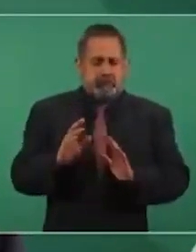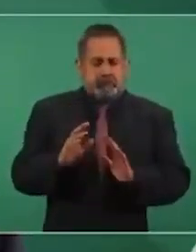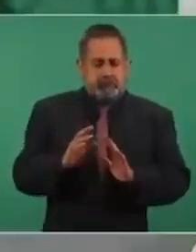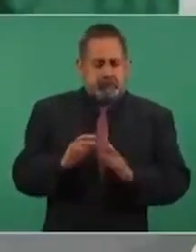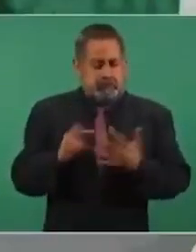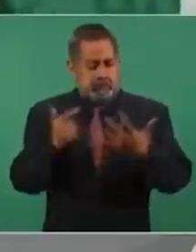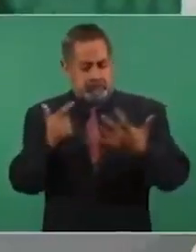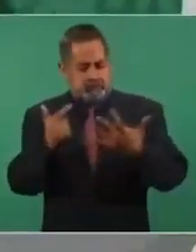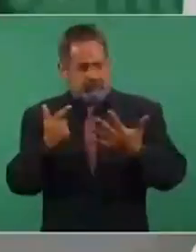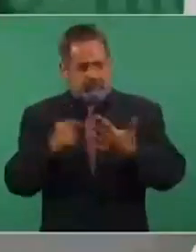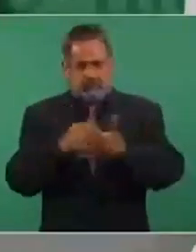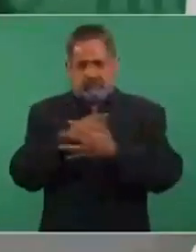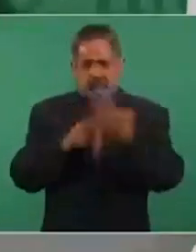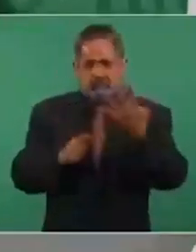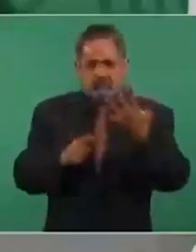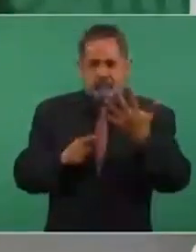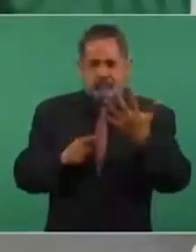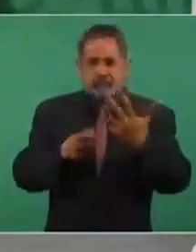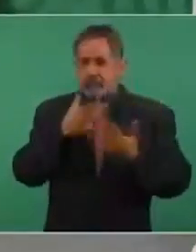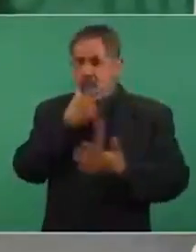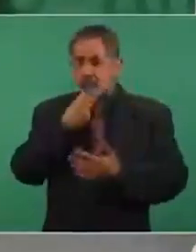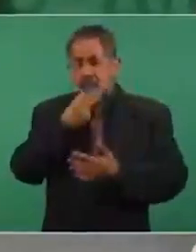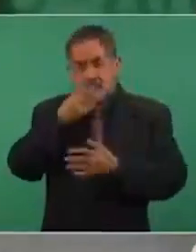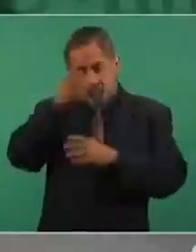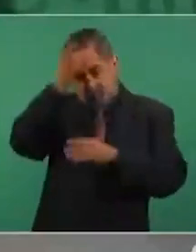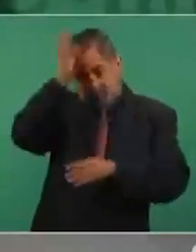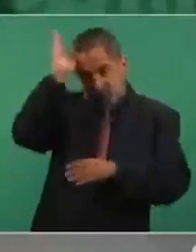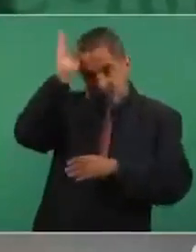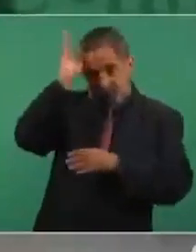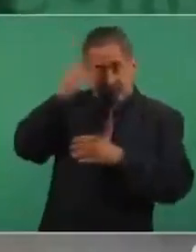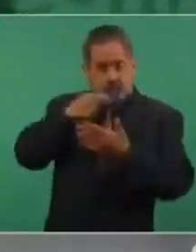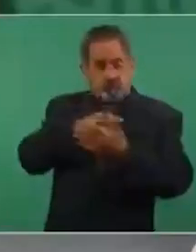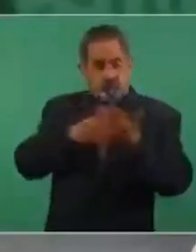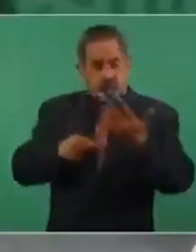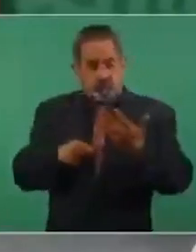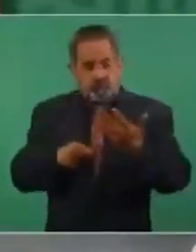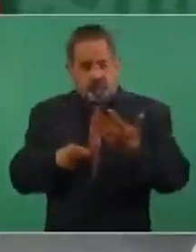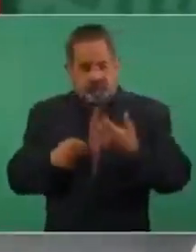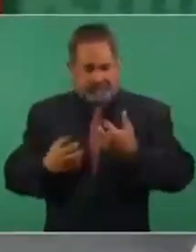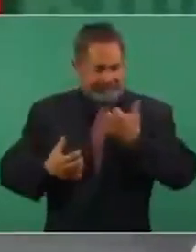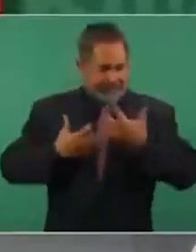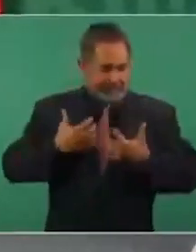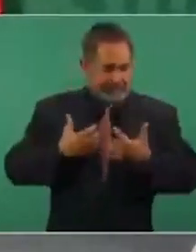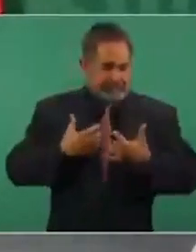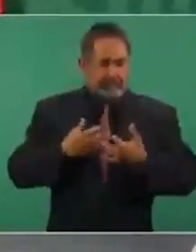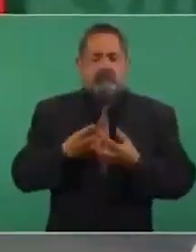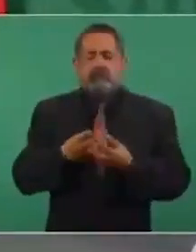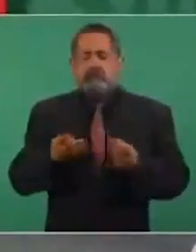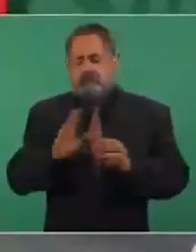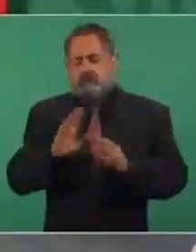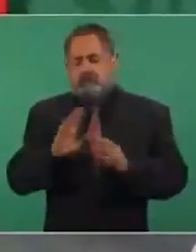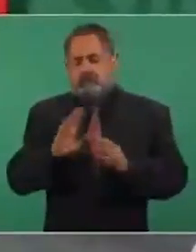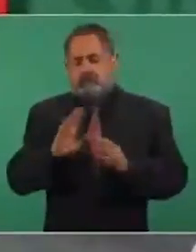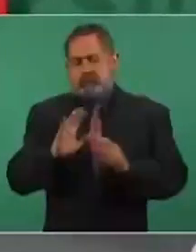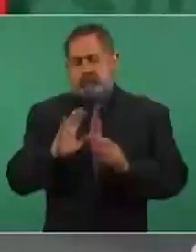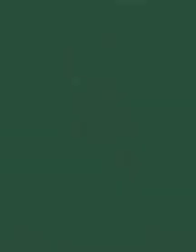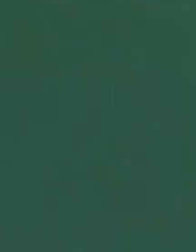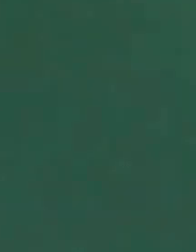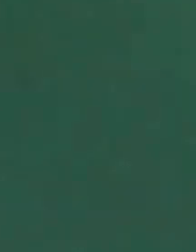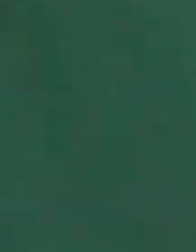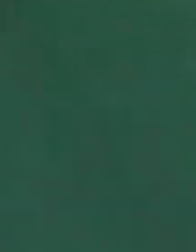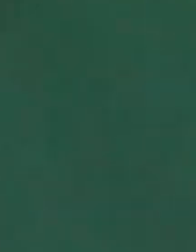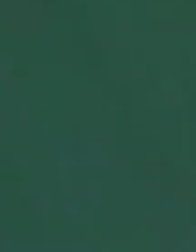los siete, cinco bomberos que ya están fuera de peligro. Entonces, sí estamos en eso.